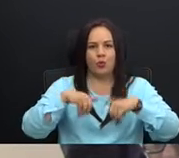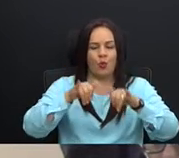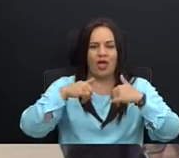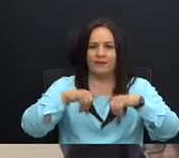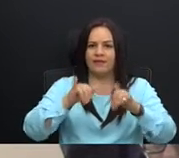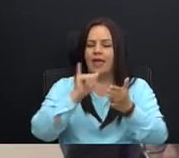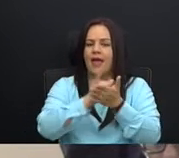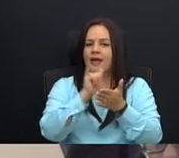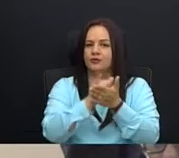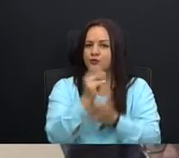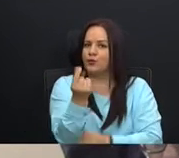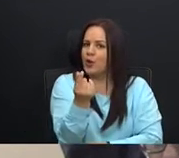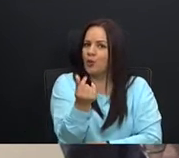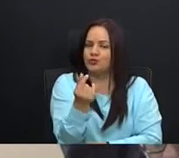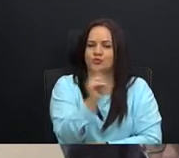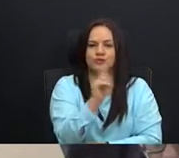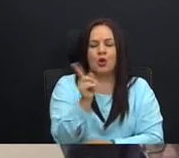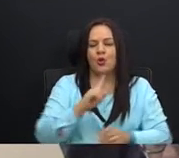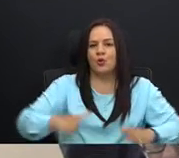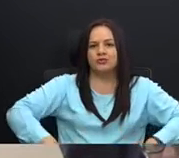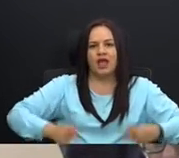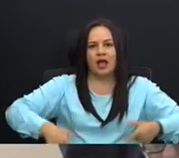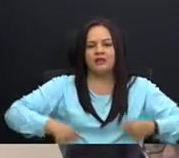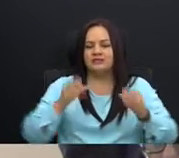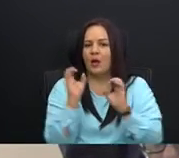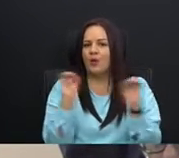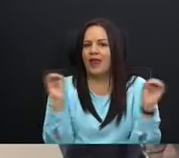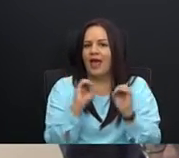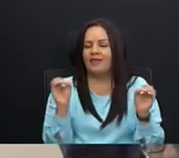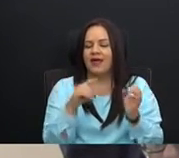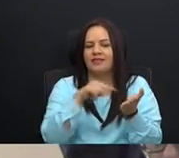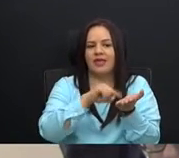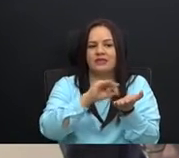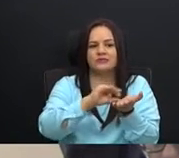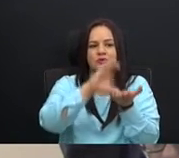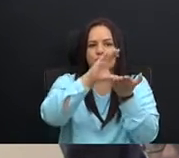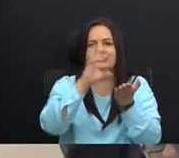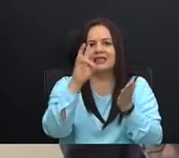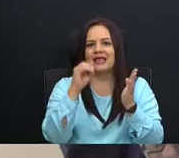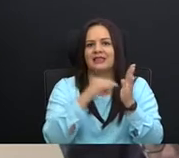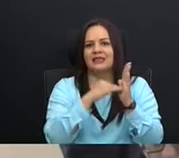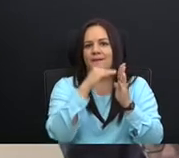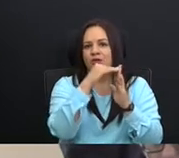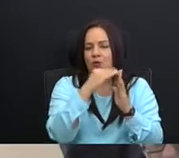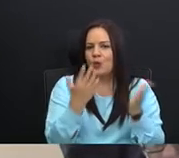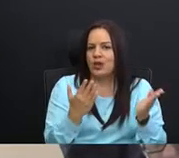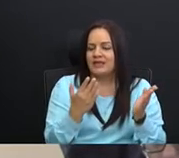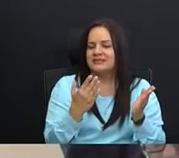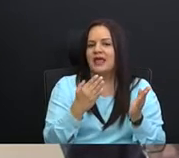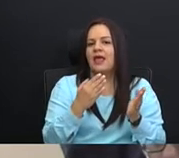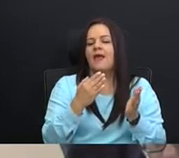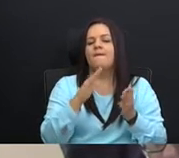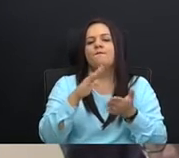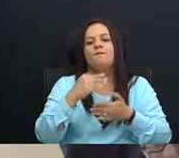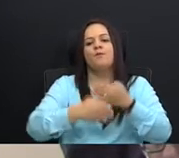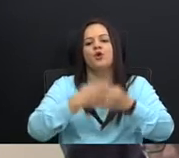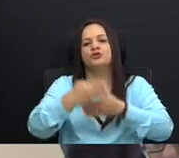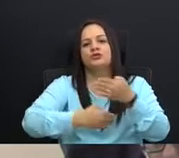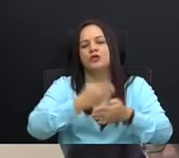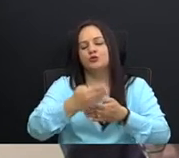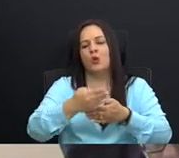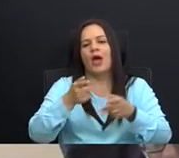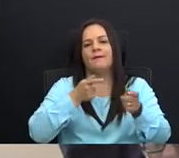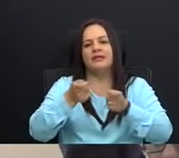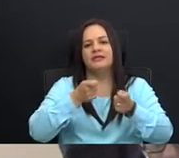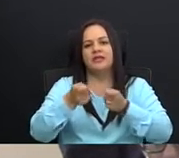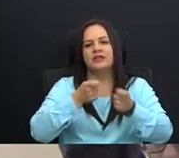esos recursos, no se ha gastado nada, de esa partida, en un proceso, administrativo, de contratación, del, del,